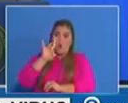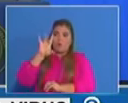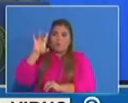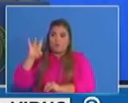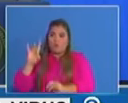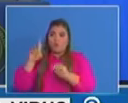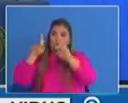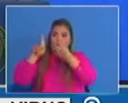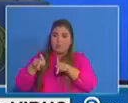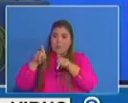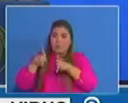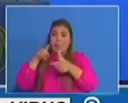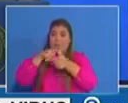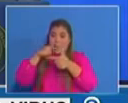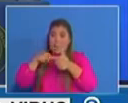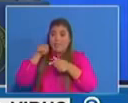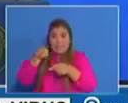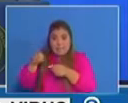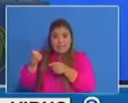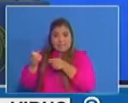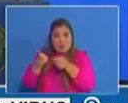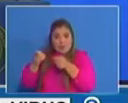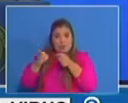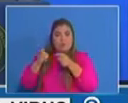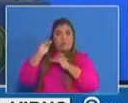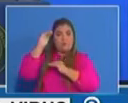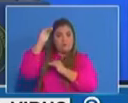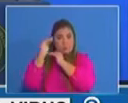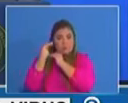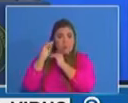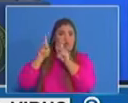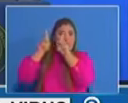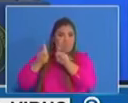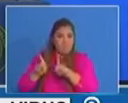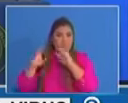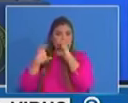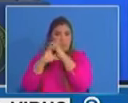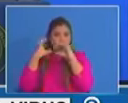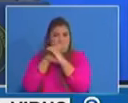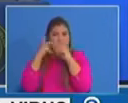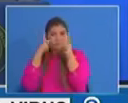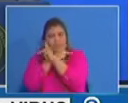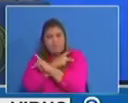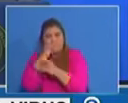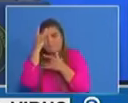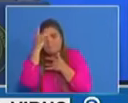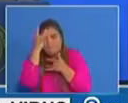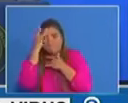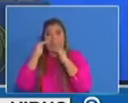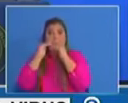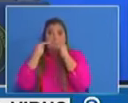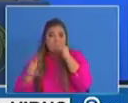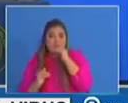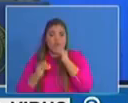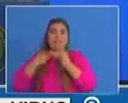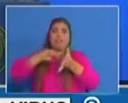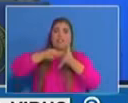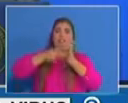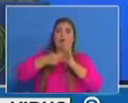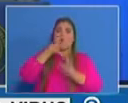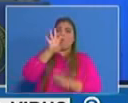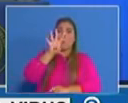permitido mantener la capacidad en cuidado intensivo por debajo del 40%